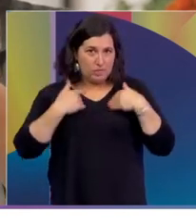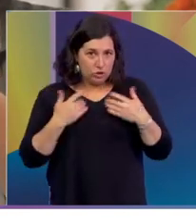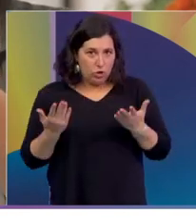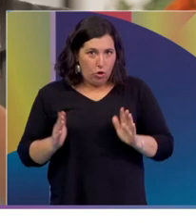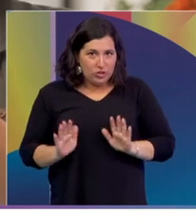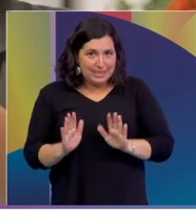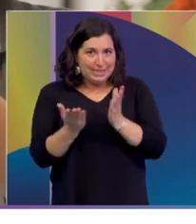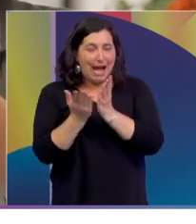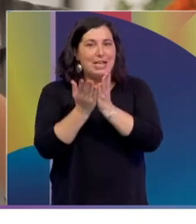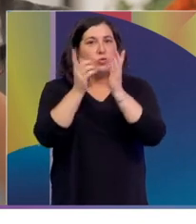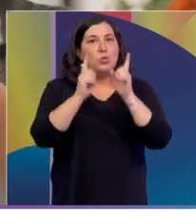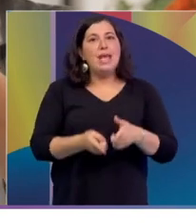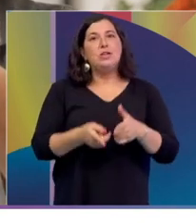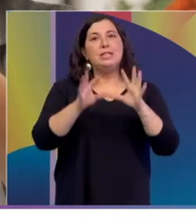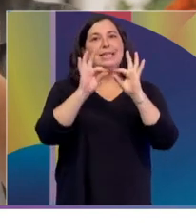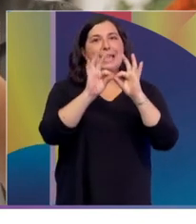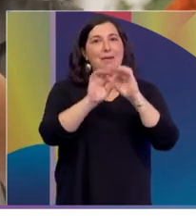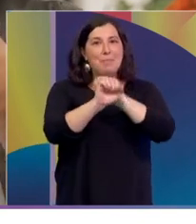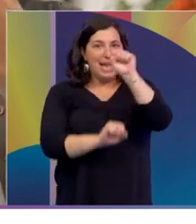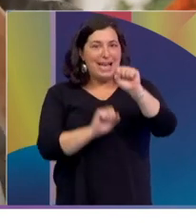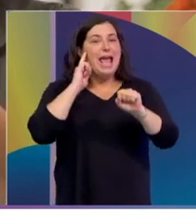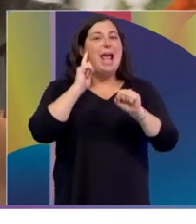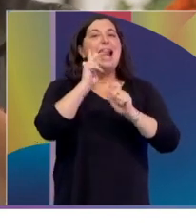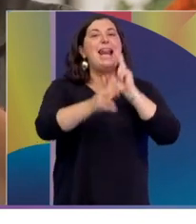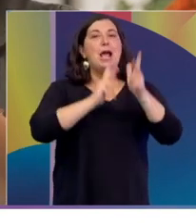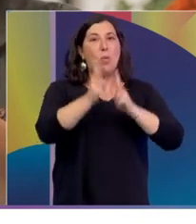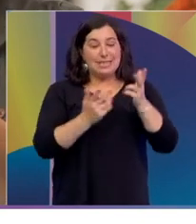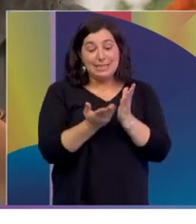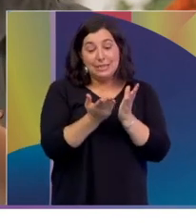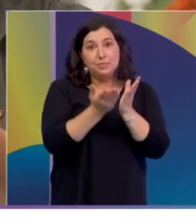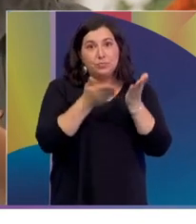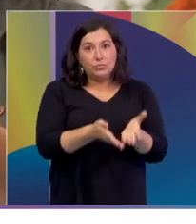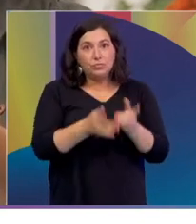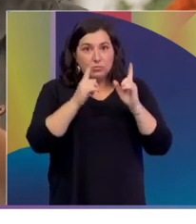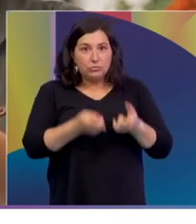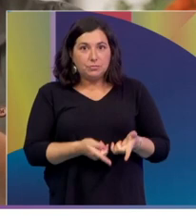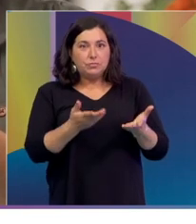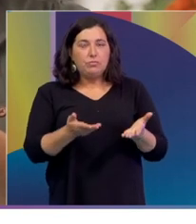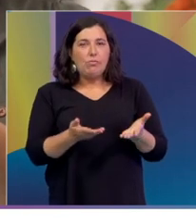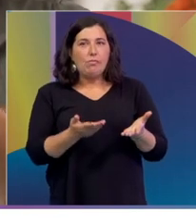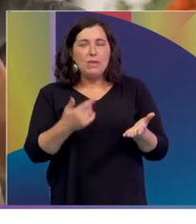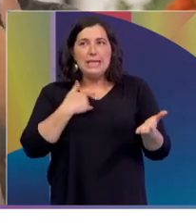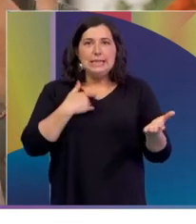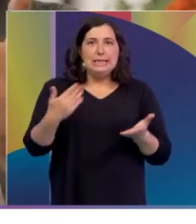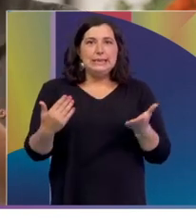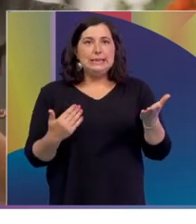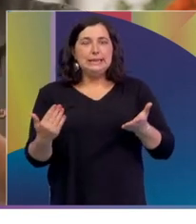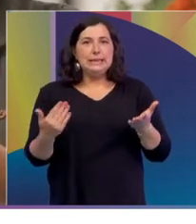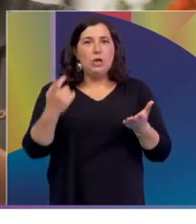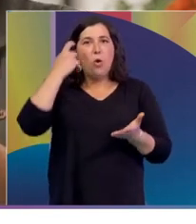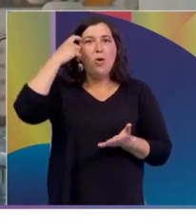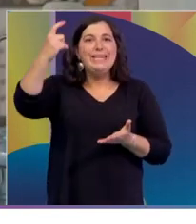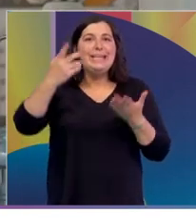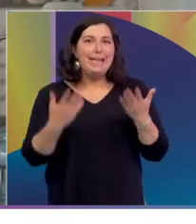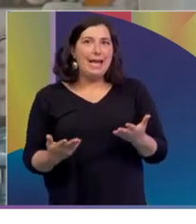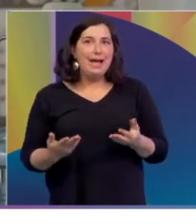la carrera de intérprete de lengua de señas. Y bueno, se me planteó la idea de